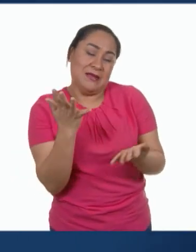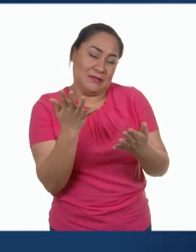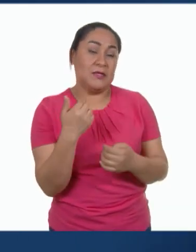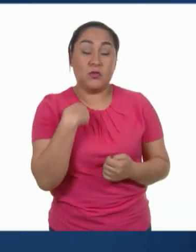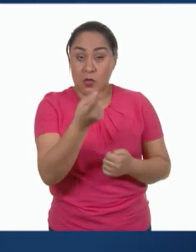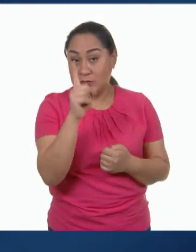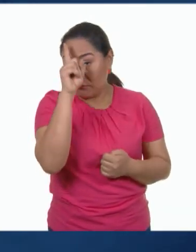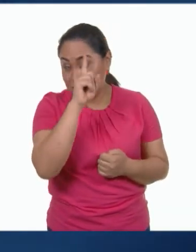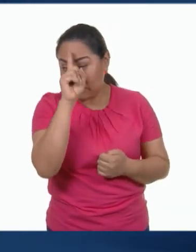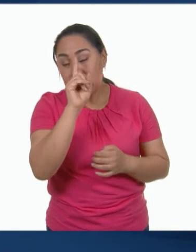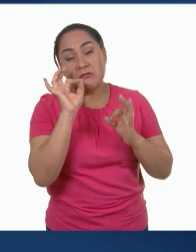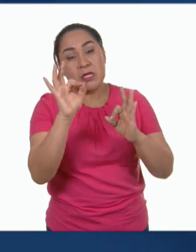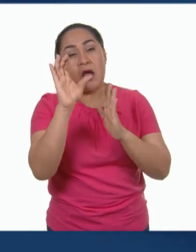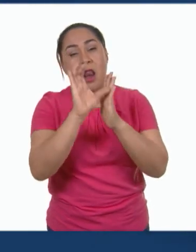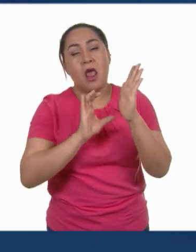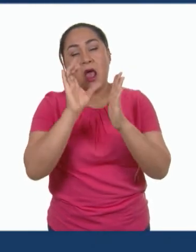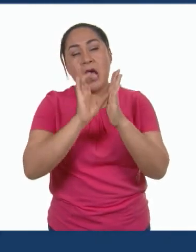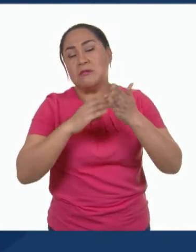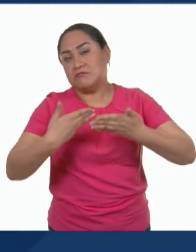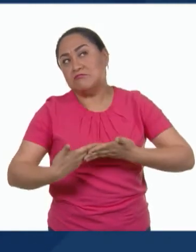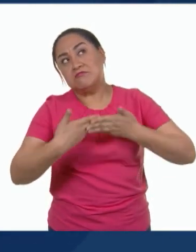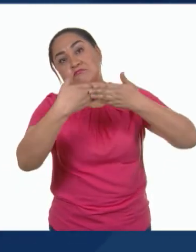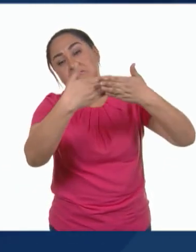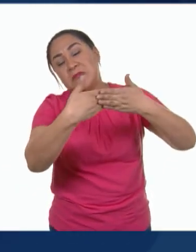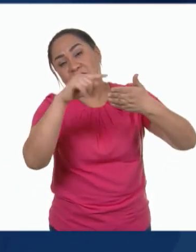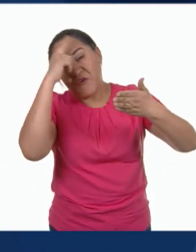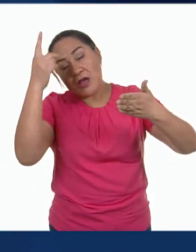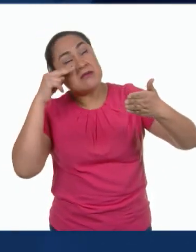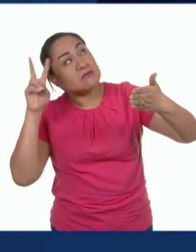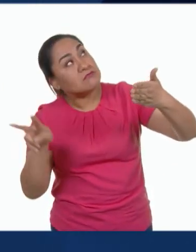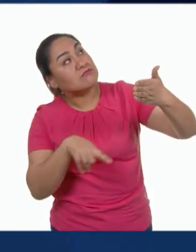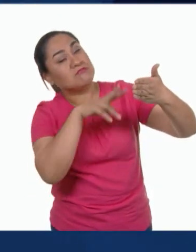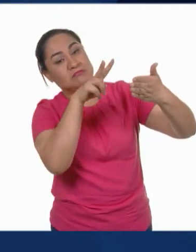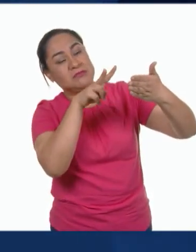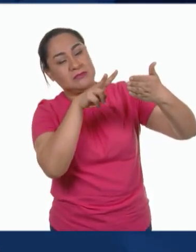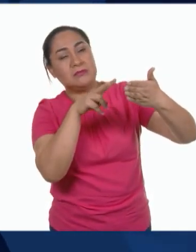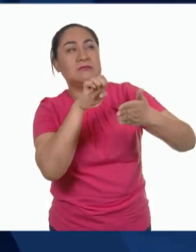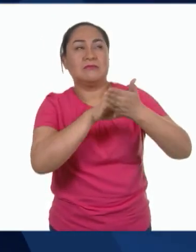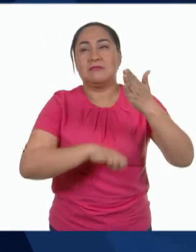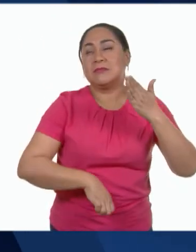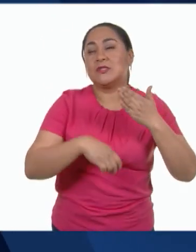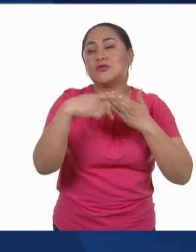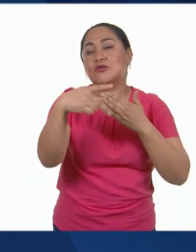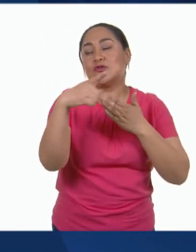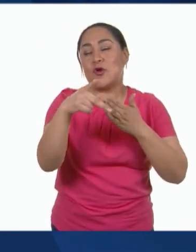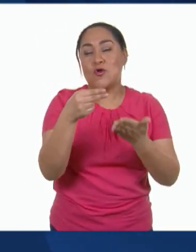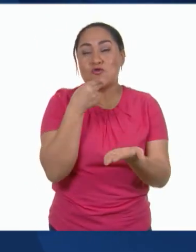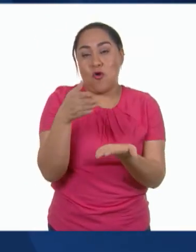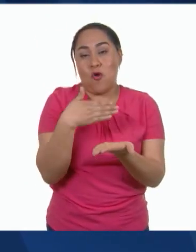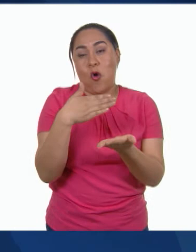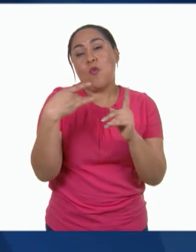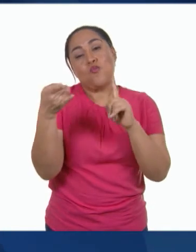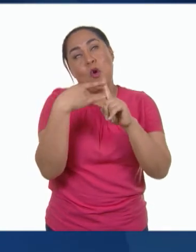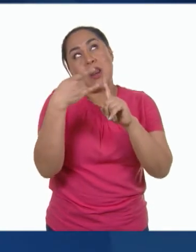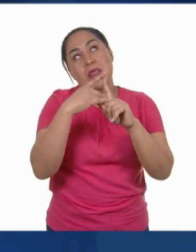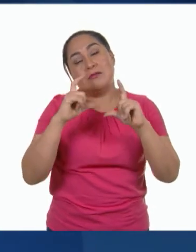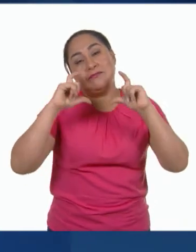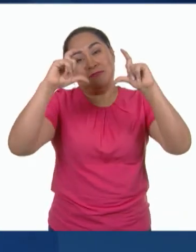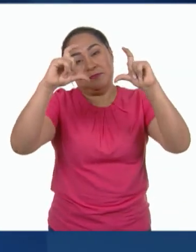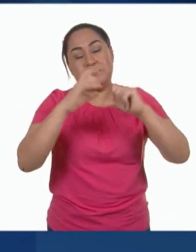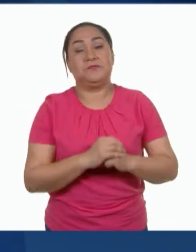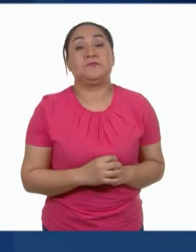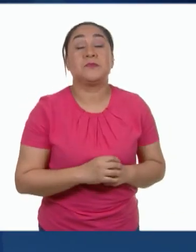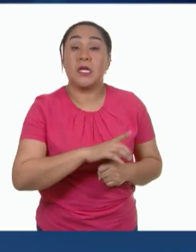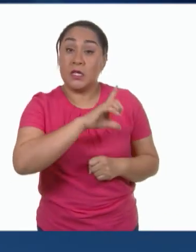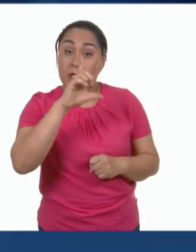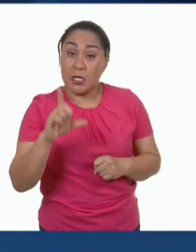que coloquen su calendario en algún lugar que vean con facilidad, por ejemplo, en la puerta de la cocina. Ustedes en su